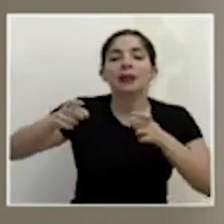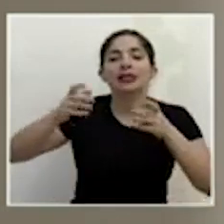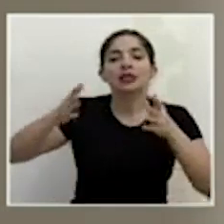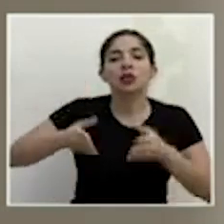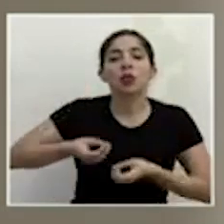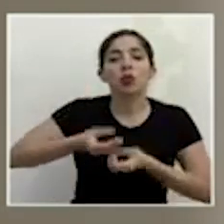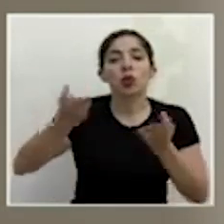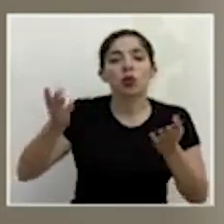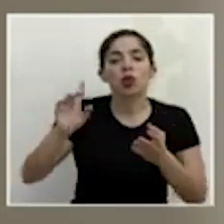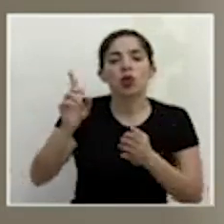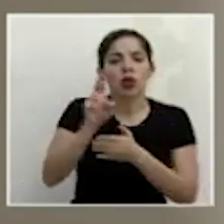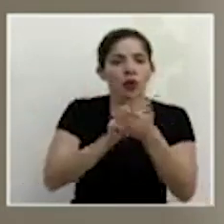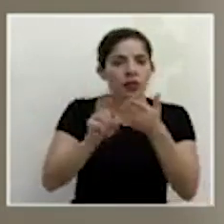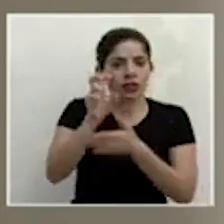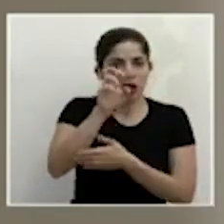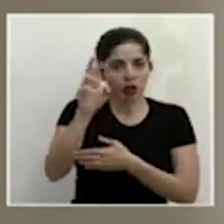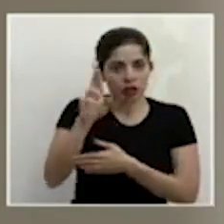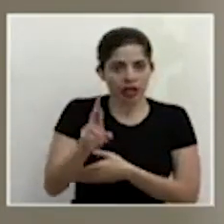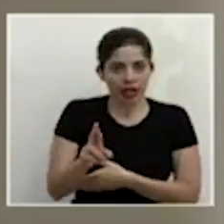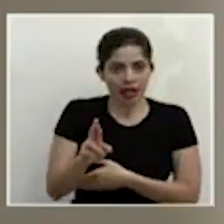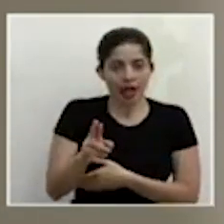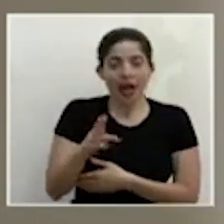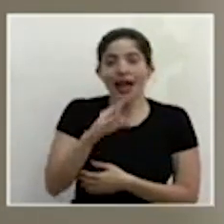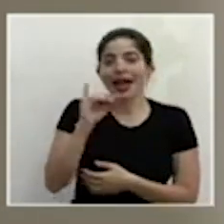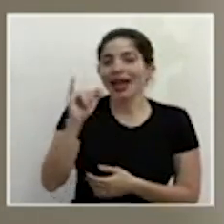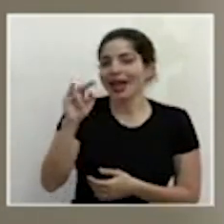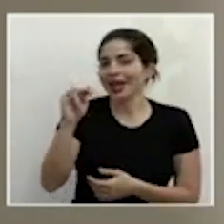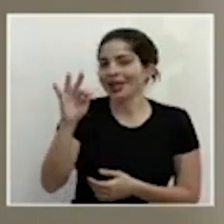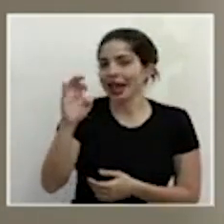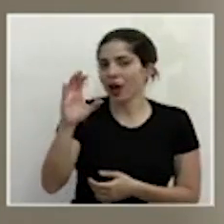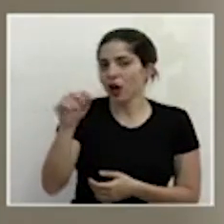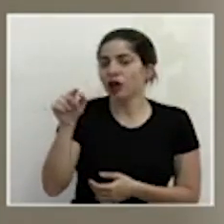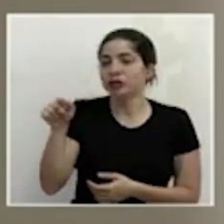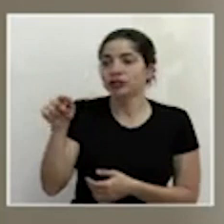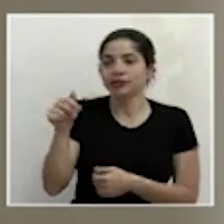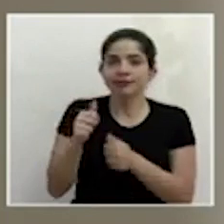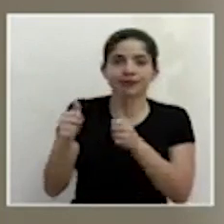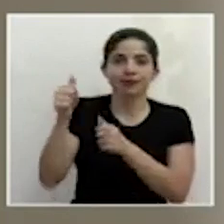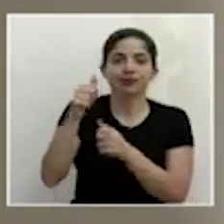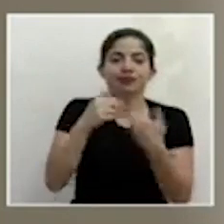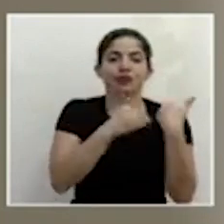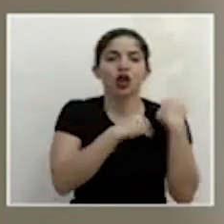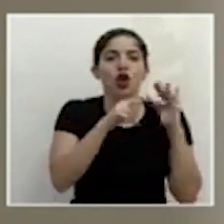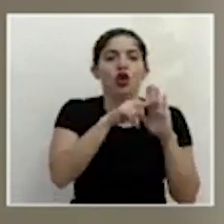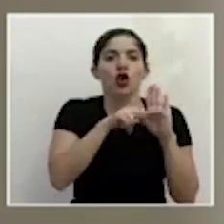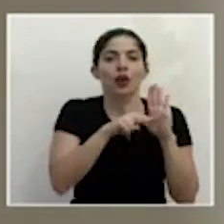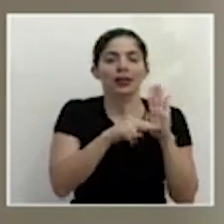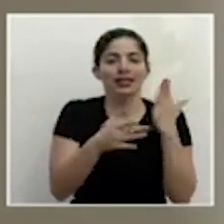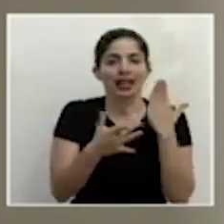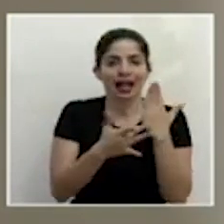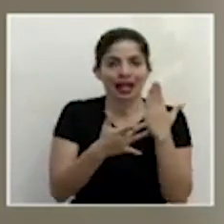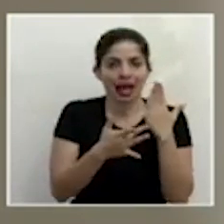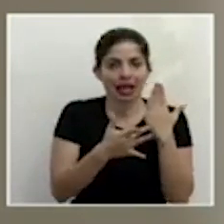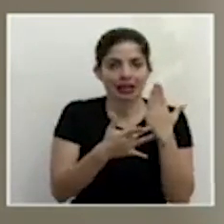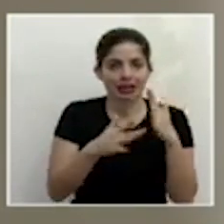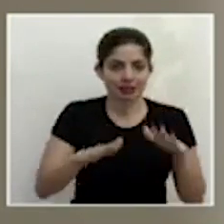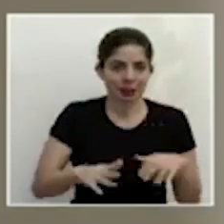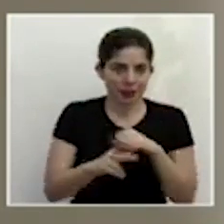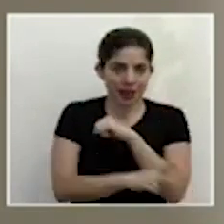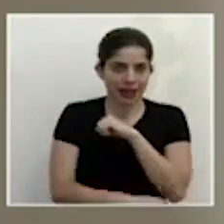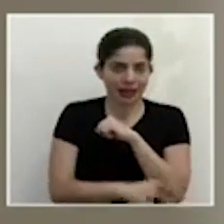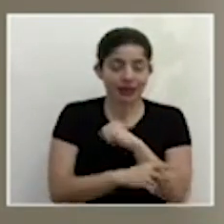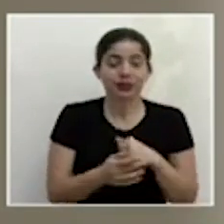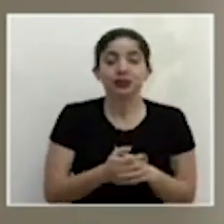pública de la universidad de Costa Rica y a INTECO que es el ente de normalización técnica del país